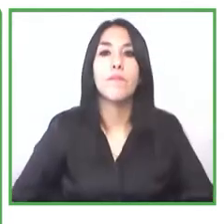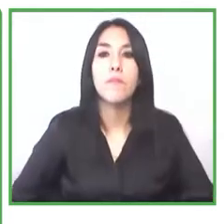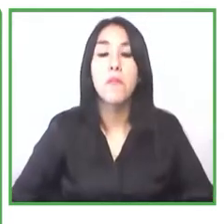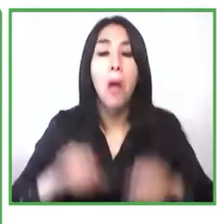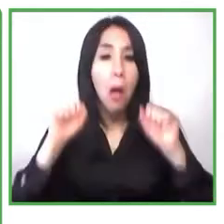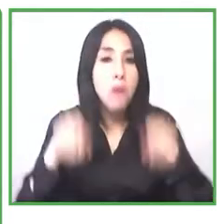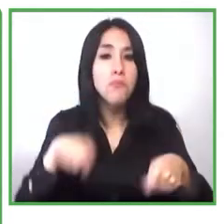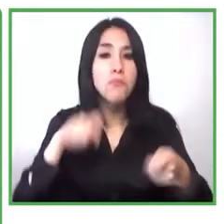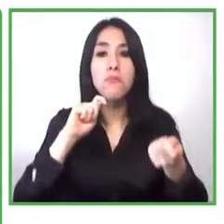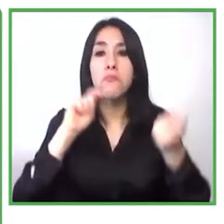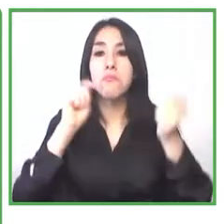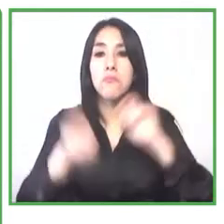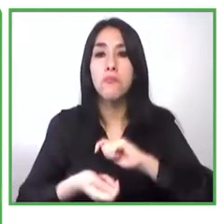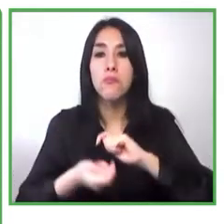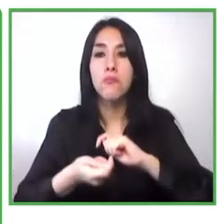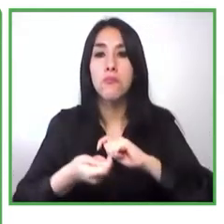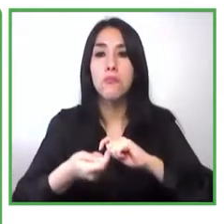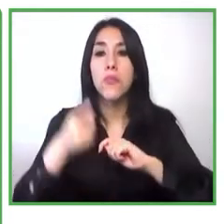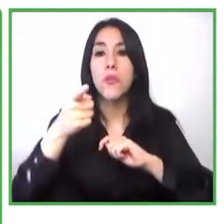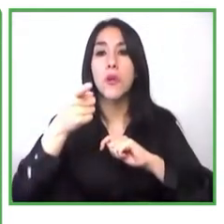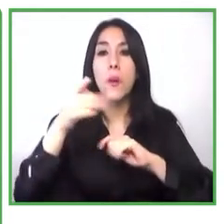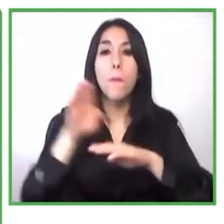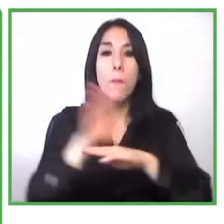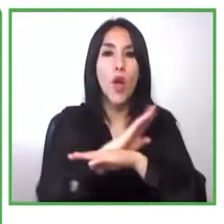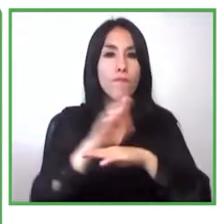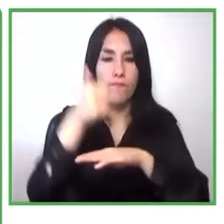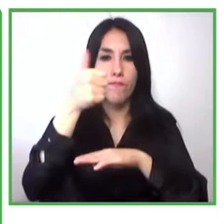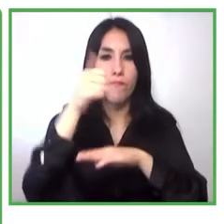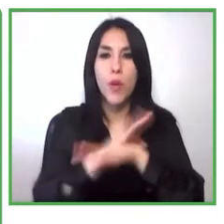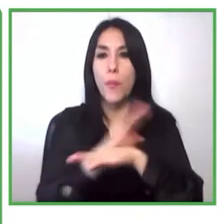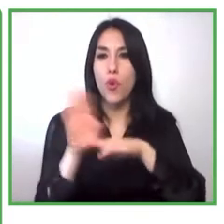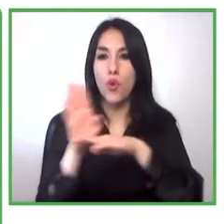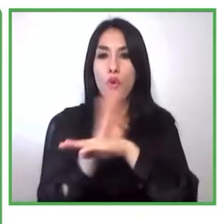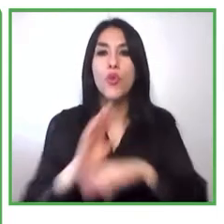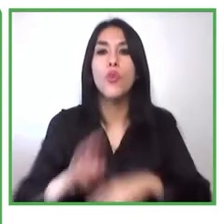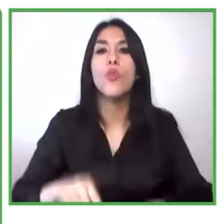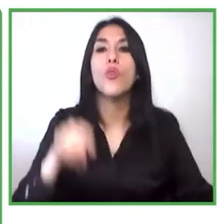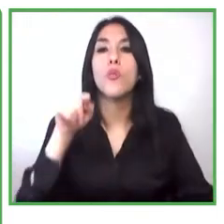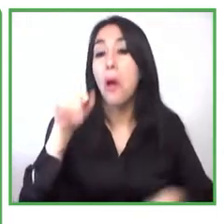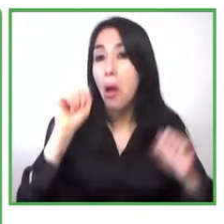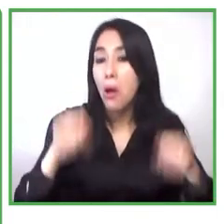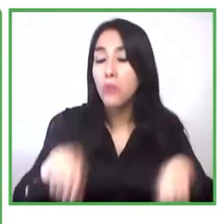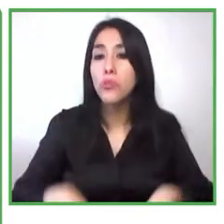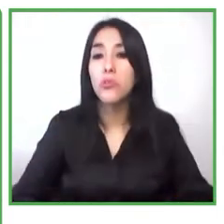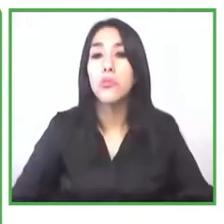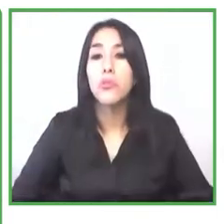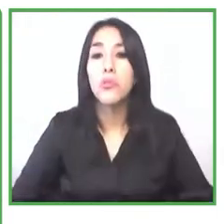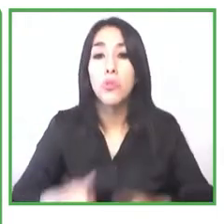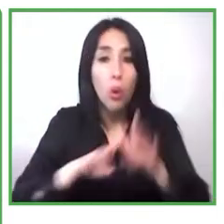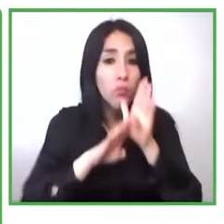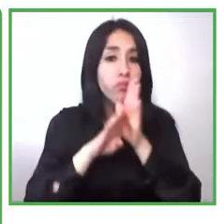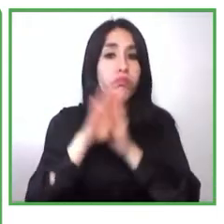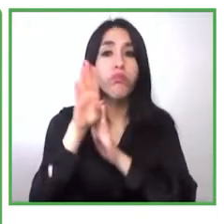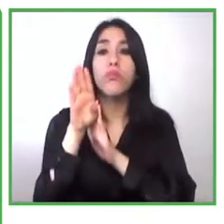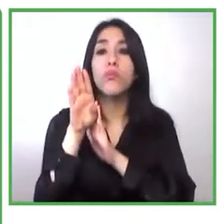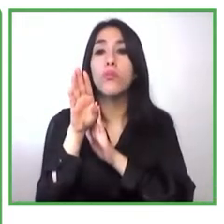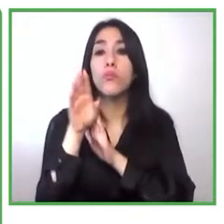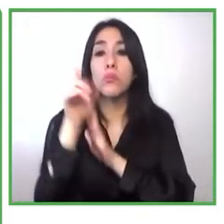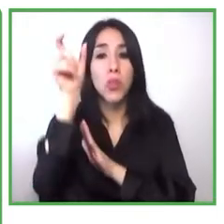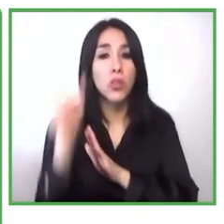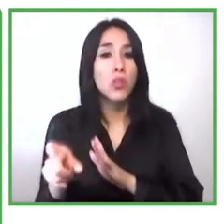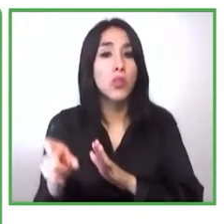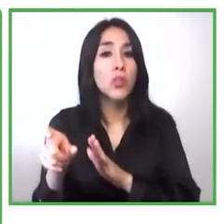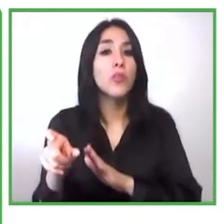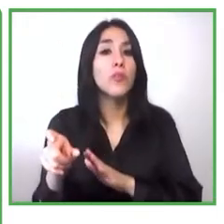permitan mostrar esos ejemplos concretos de cómo una persona con discapacidad puede ser un emprendedor exitoso